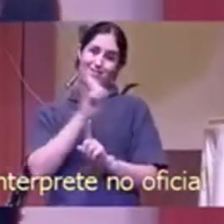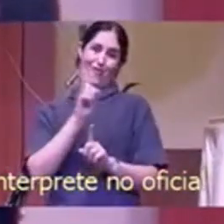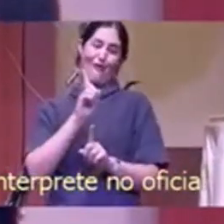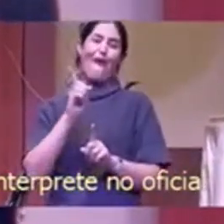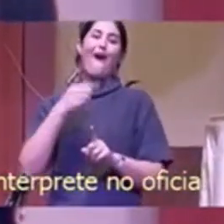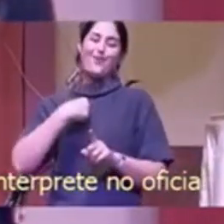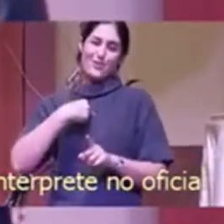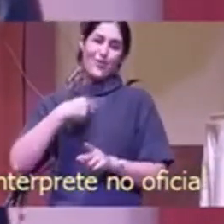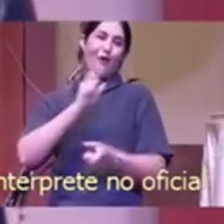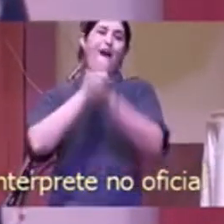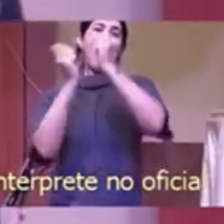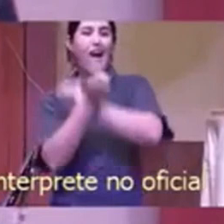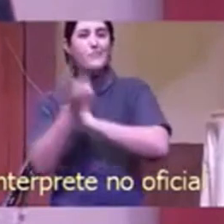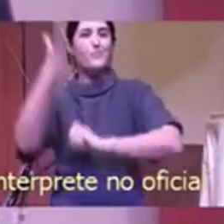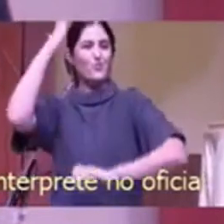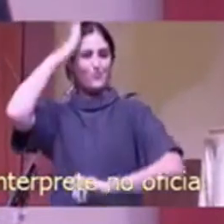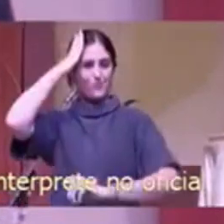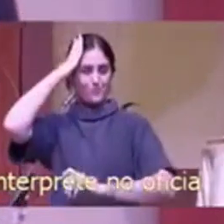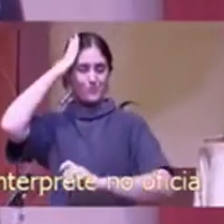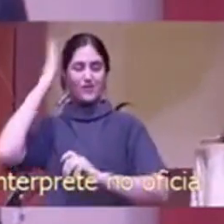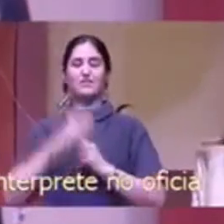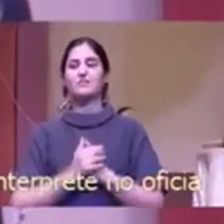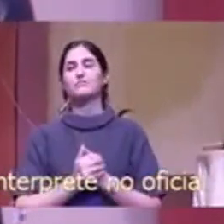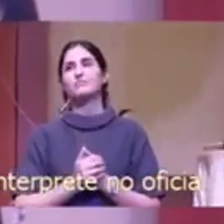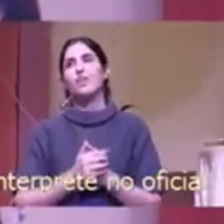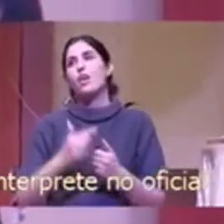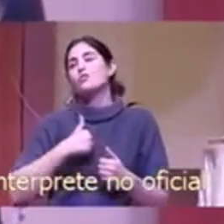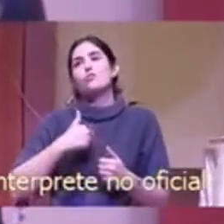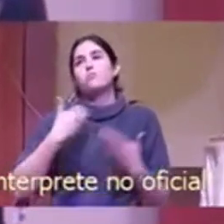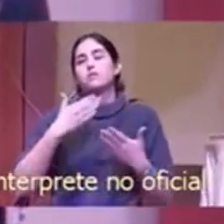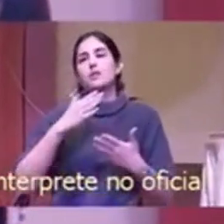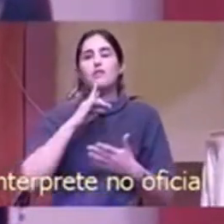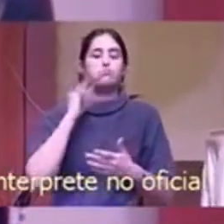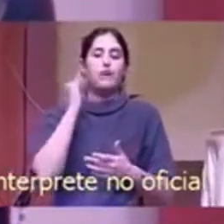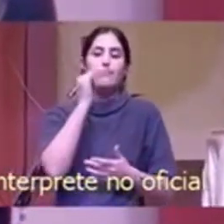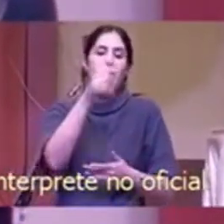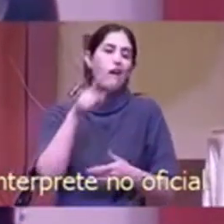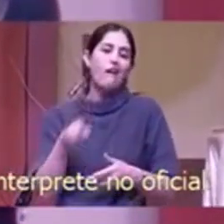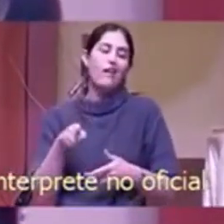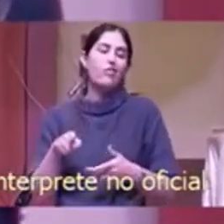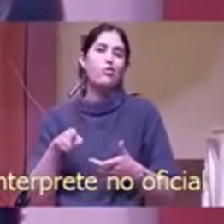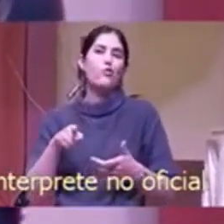para explicar esto esta noche.